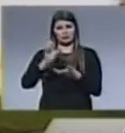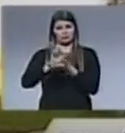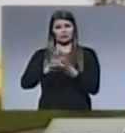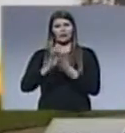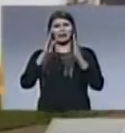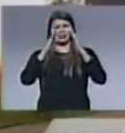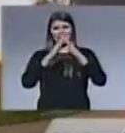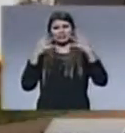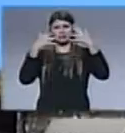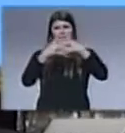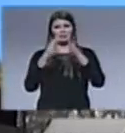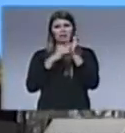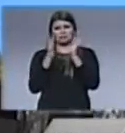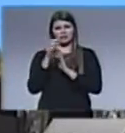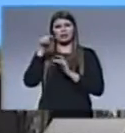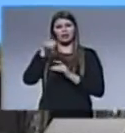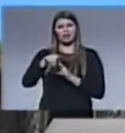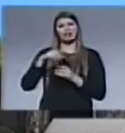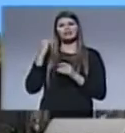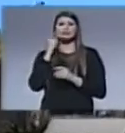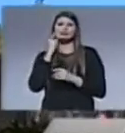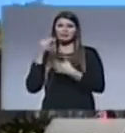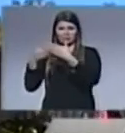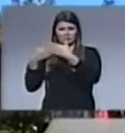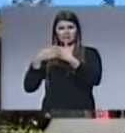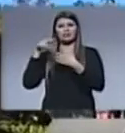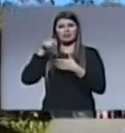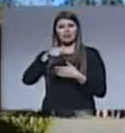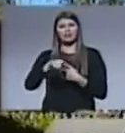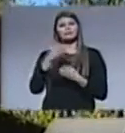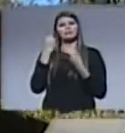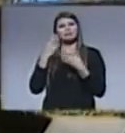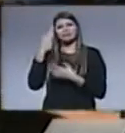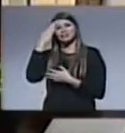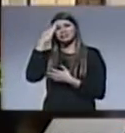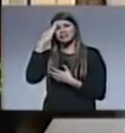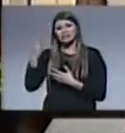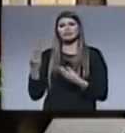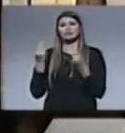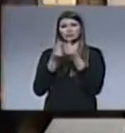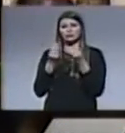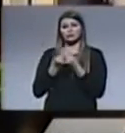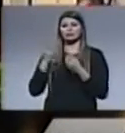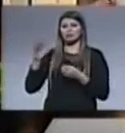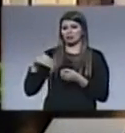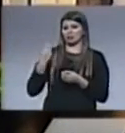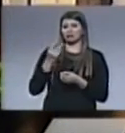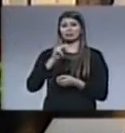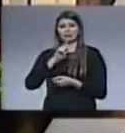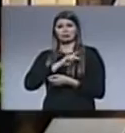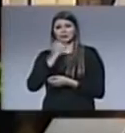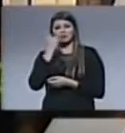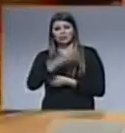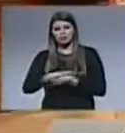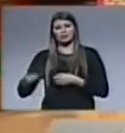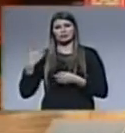por Cristo funciona desde la ciudad de J. Augusto Saldívar, gracias a la visión que Dios puso para ayudar y rescatar a los niños huérfanos y